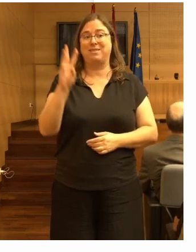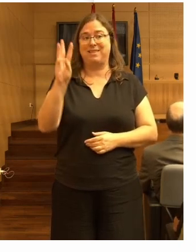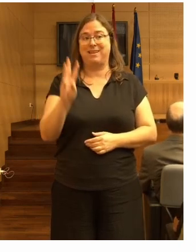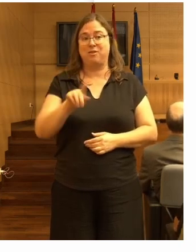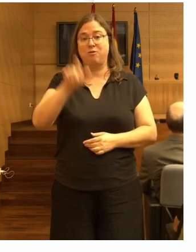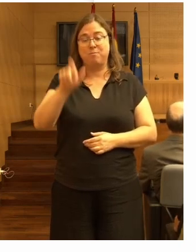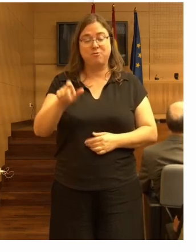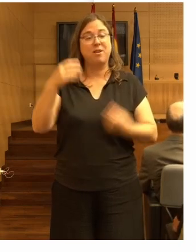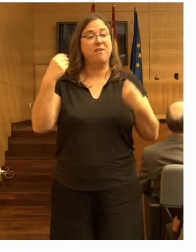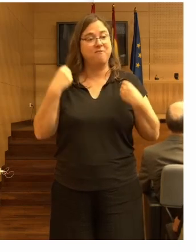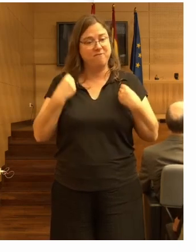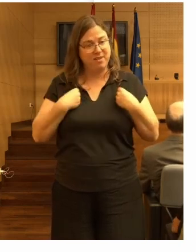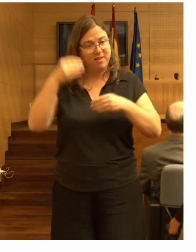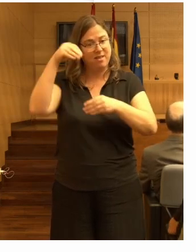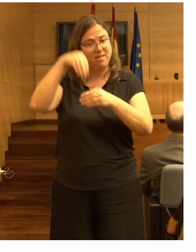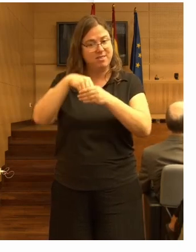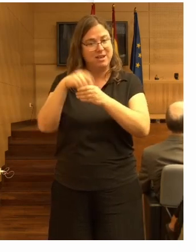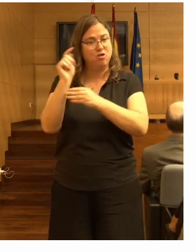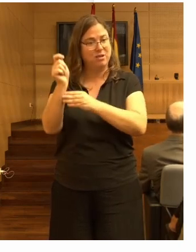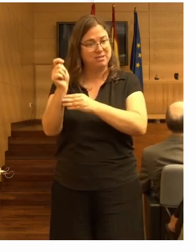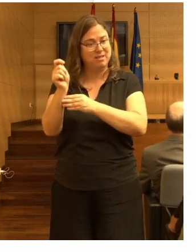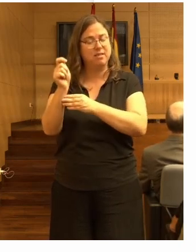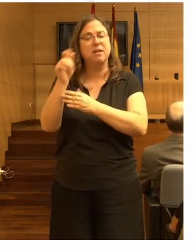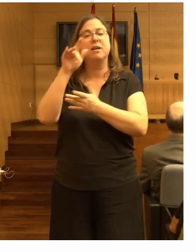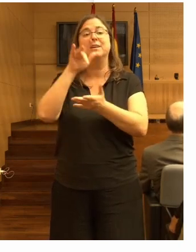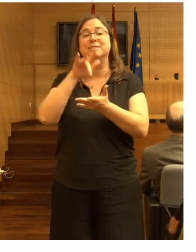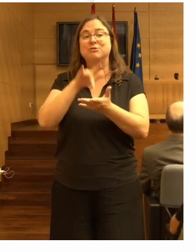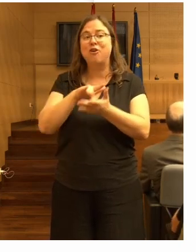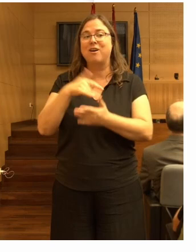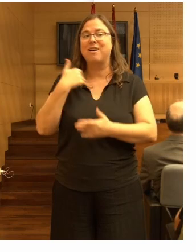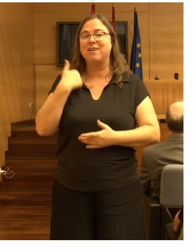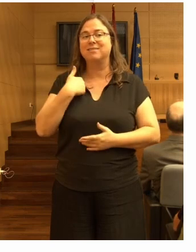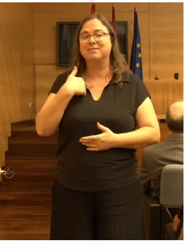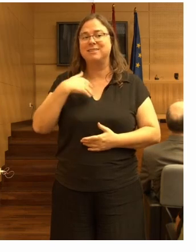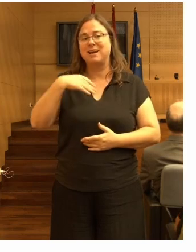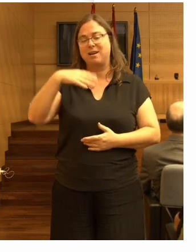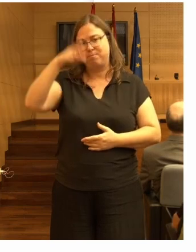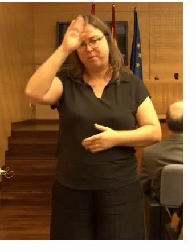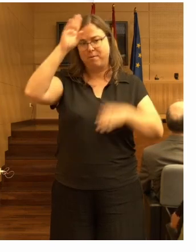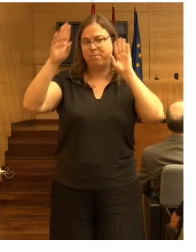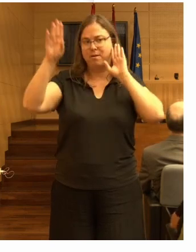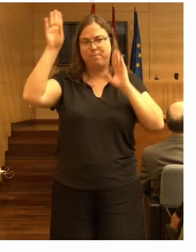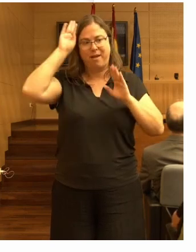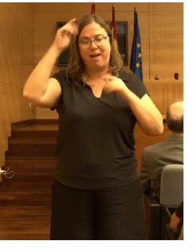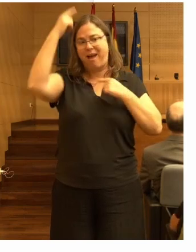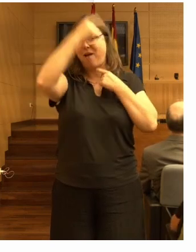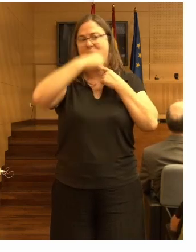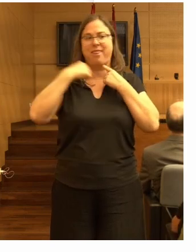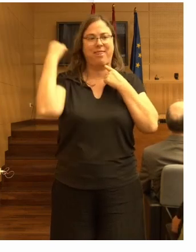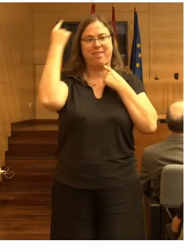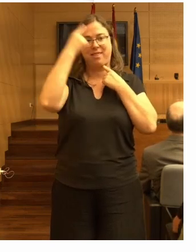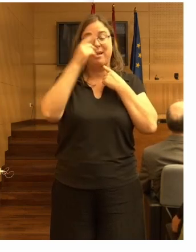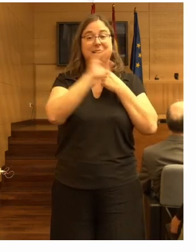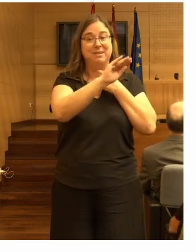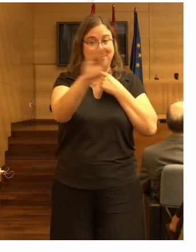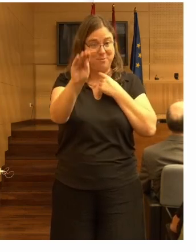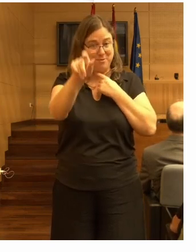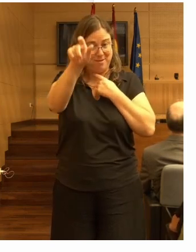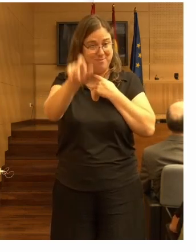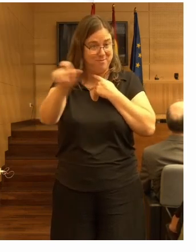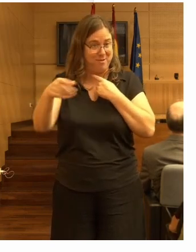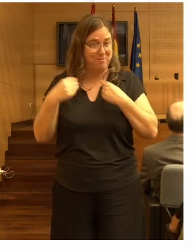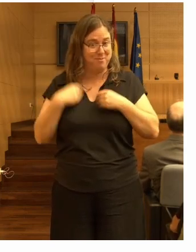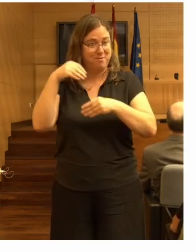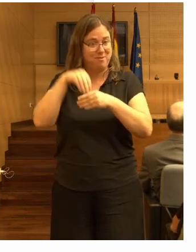residencias han tenido golpes en la cabeza. Y si preguntamos a los propios residentes o